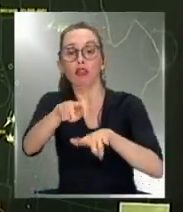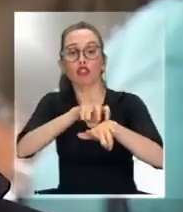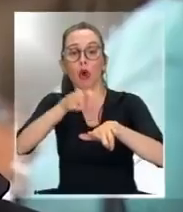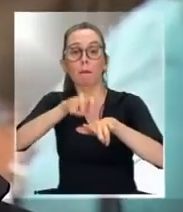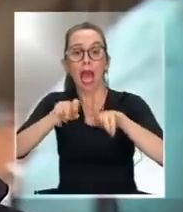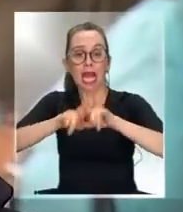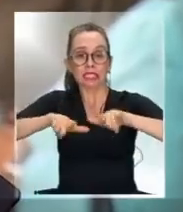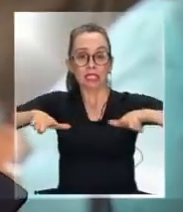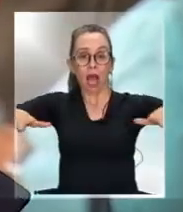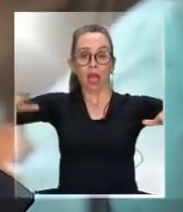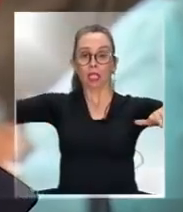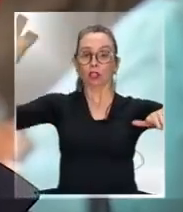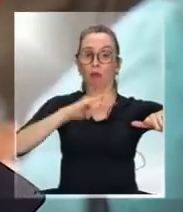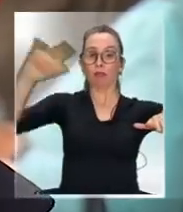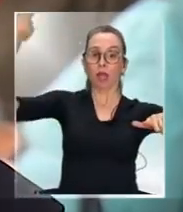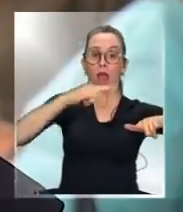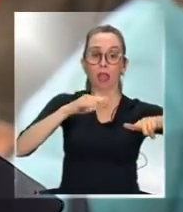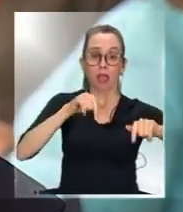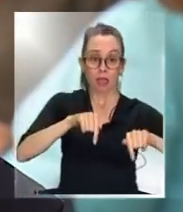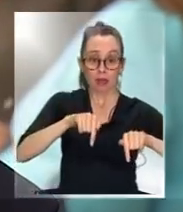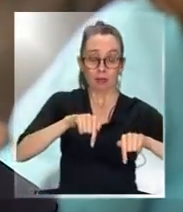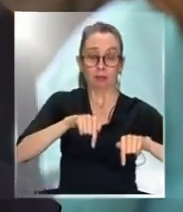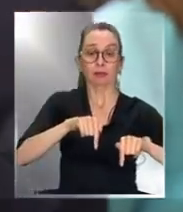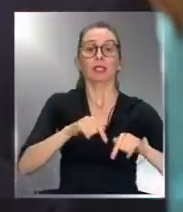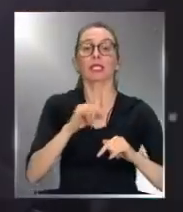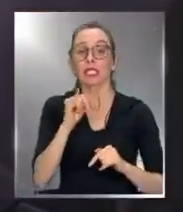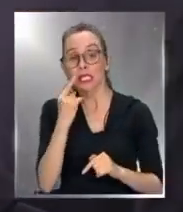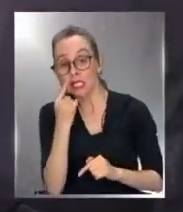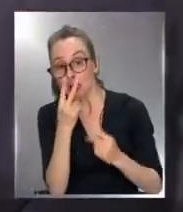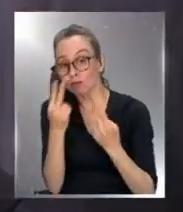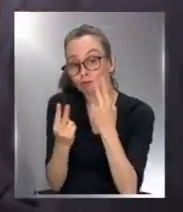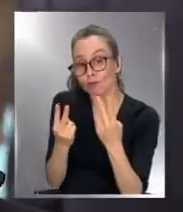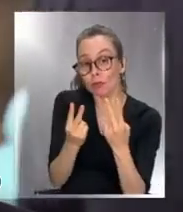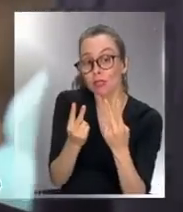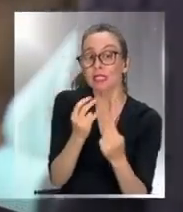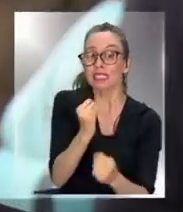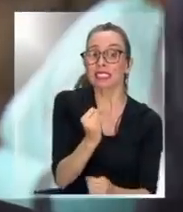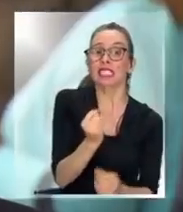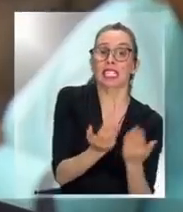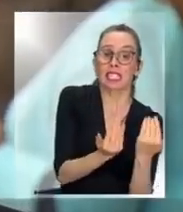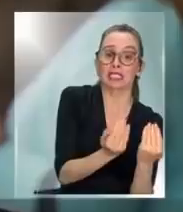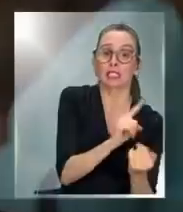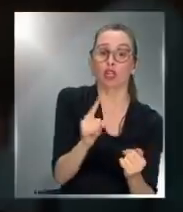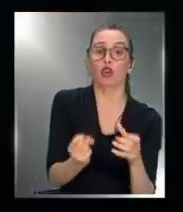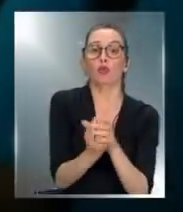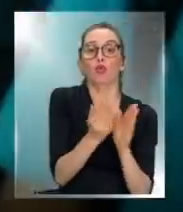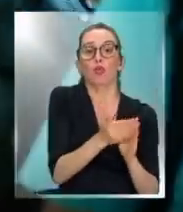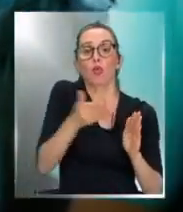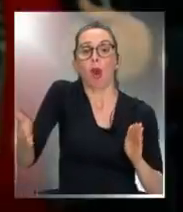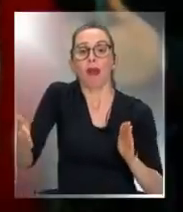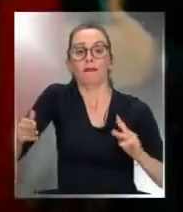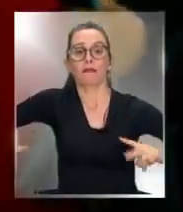del aeropuerto y según eso determinar si es necesario iniciar un nuevo proceso de construcción.